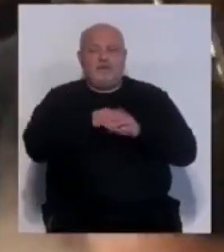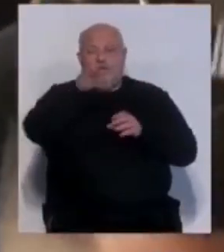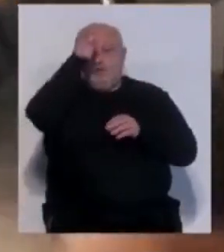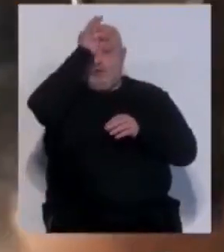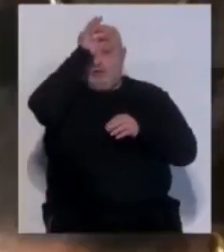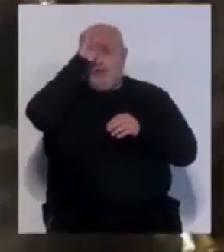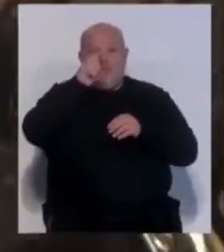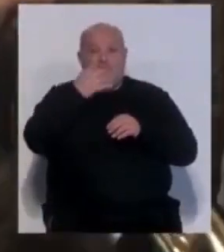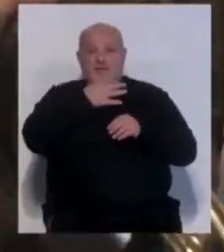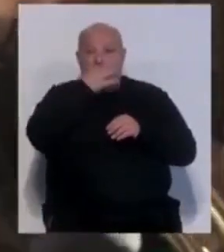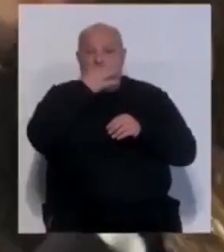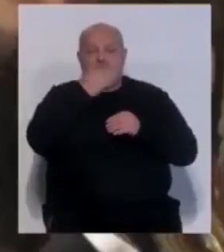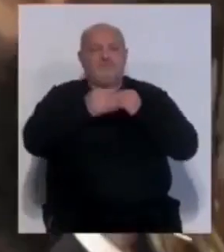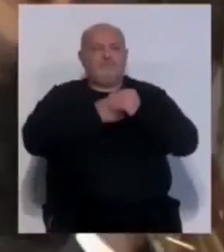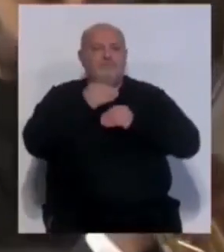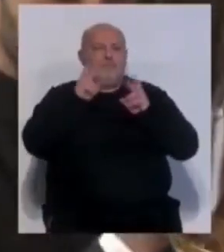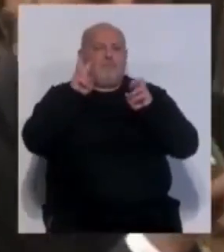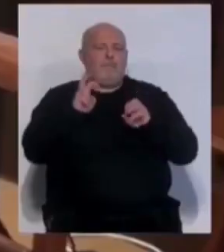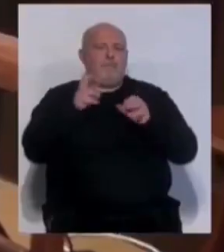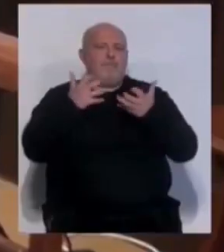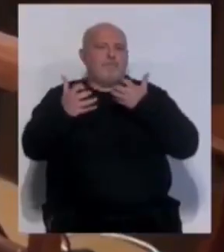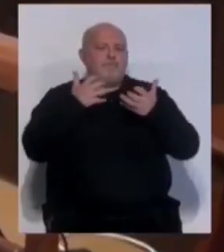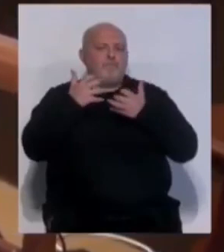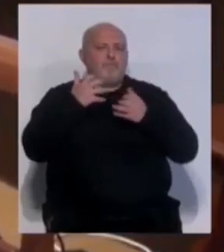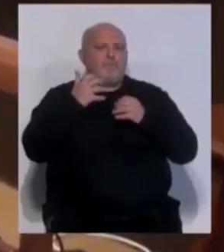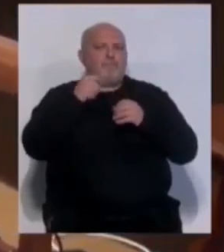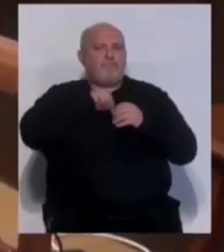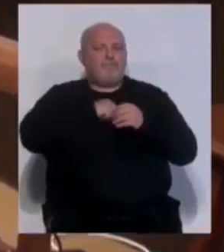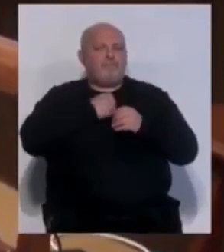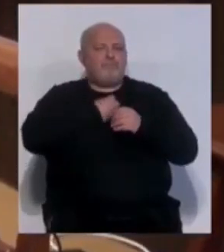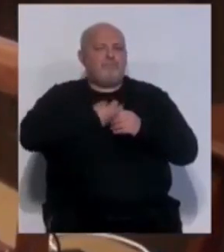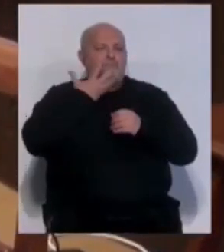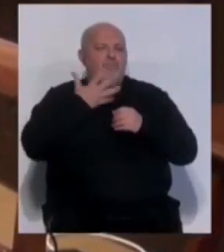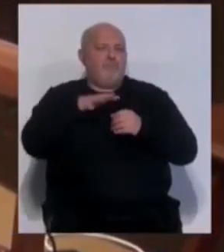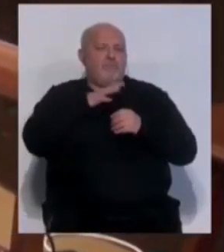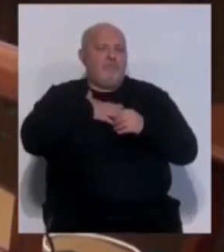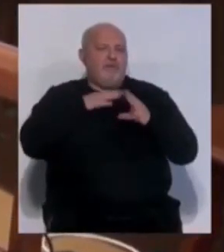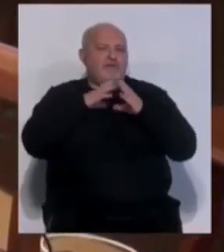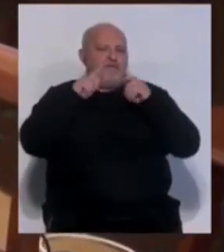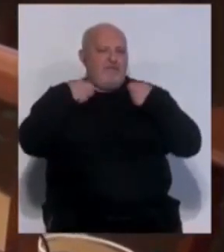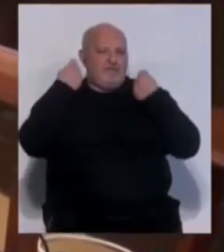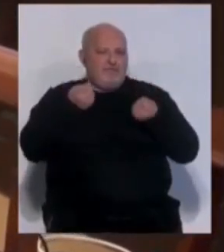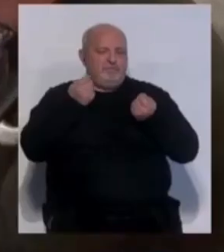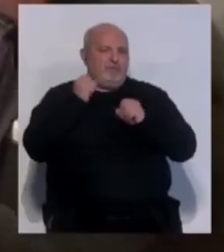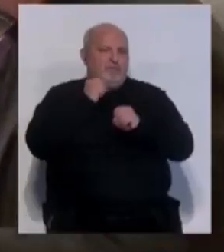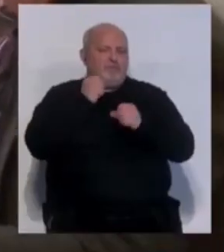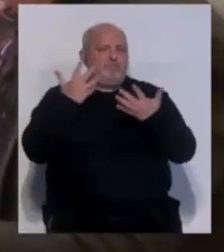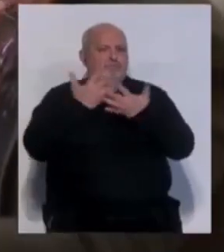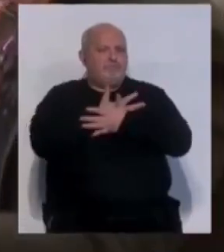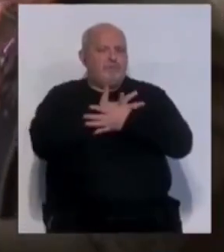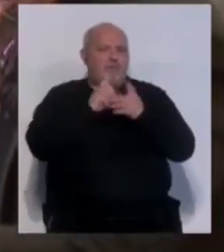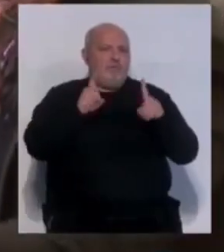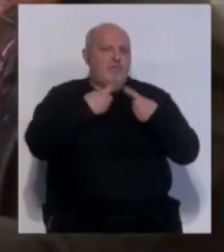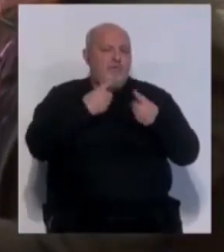domingo, a la una de la tarde, se celebrará el espectáculo Esencia Cofrade en la Plaza de San Francisco, donde se fusionará